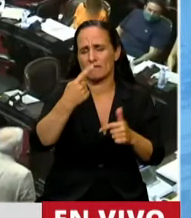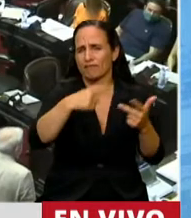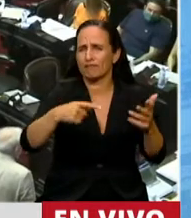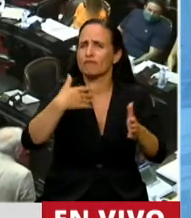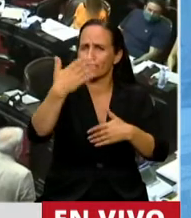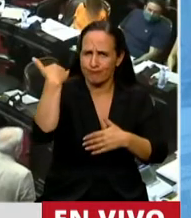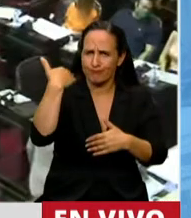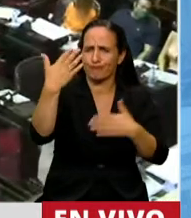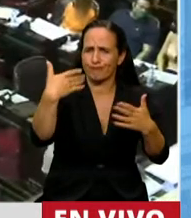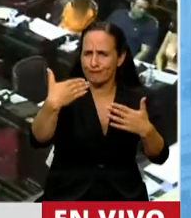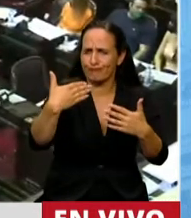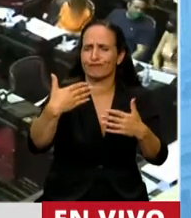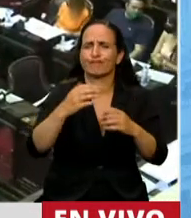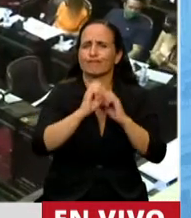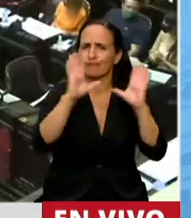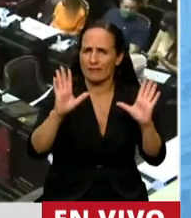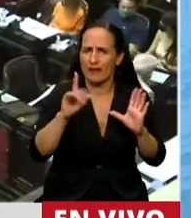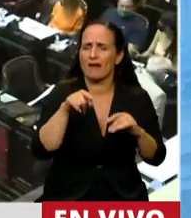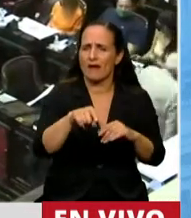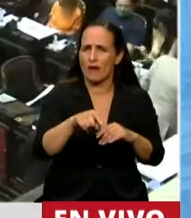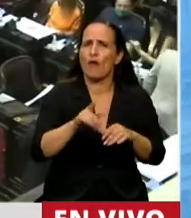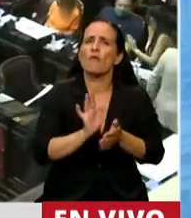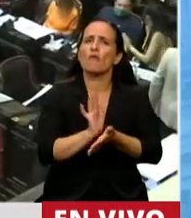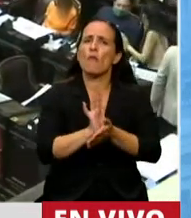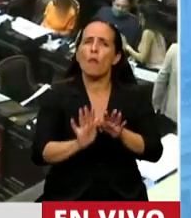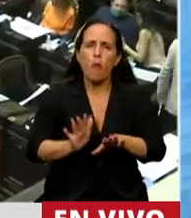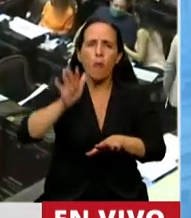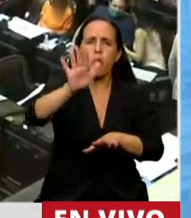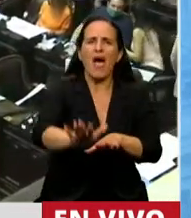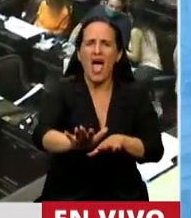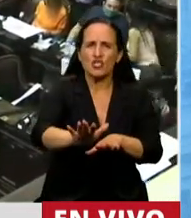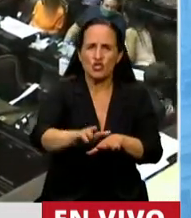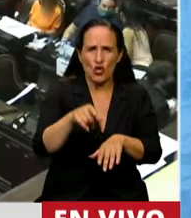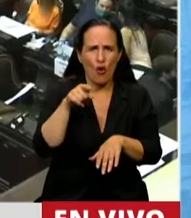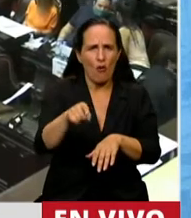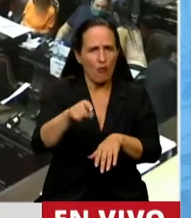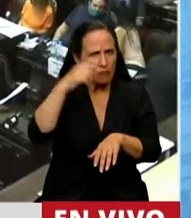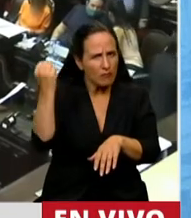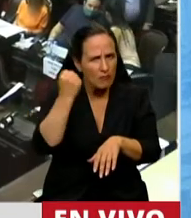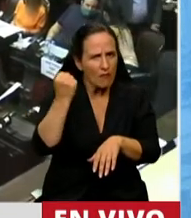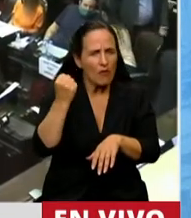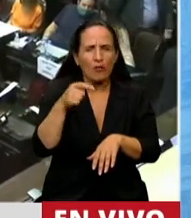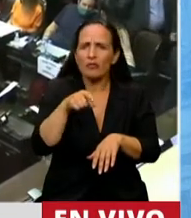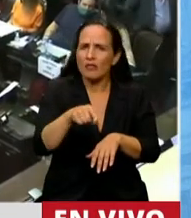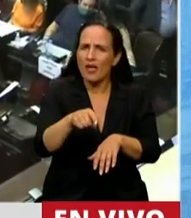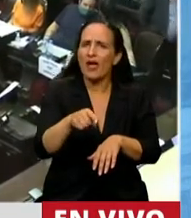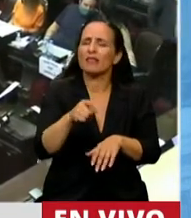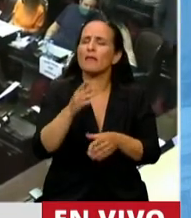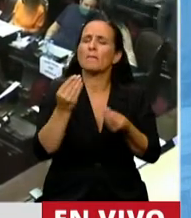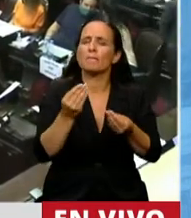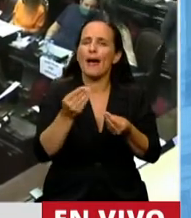expresado, se dio o constituye un gran paso para ir consolidando y afianzando la